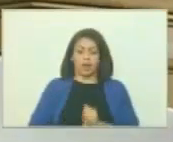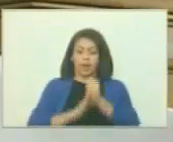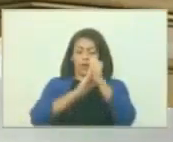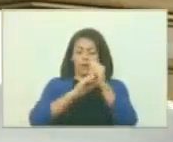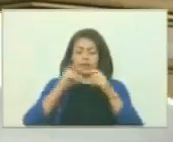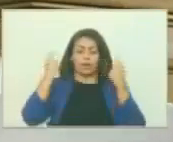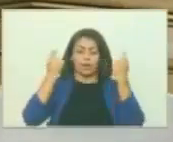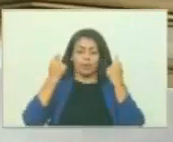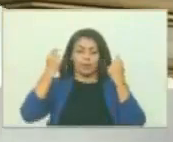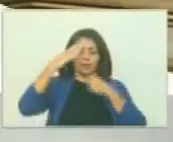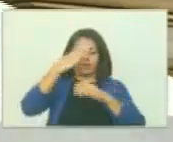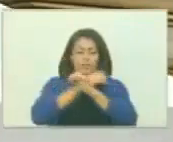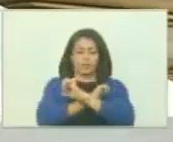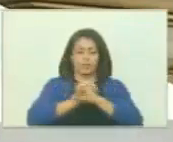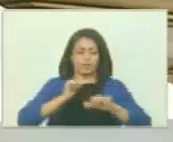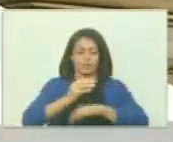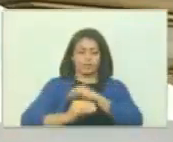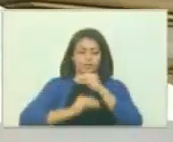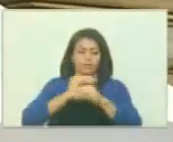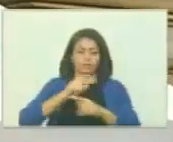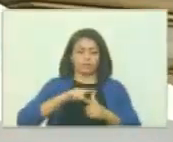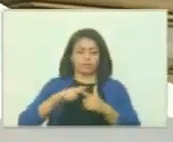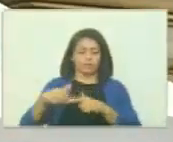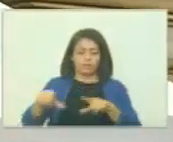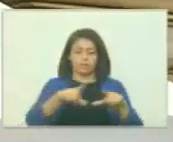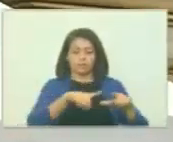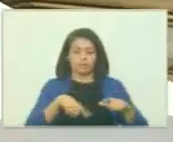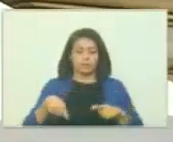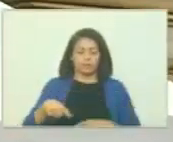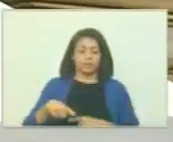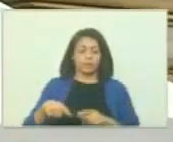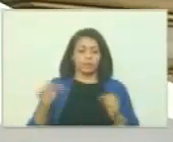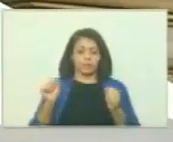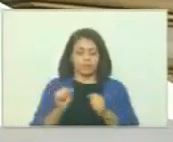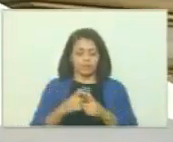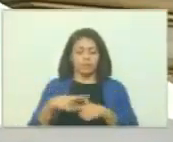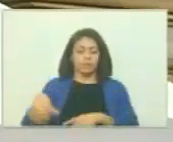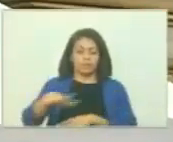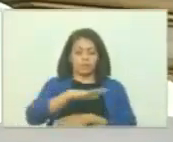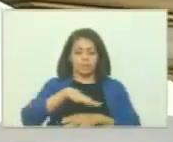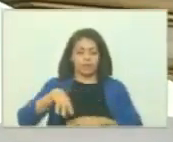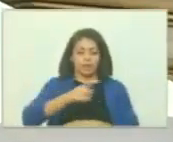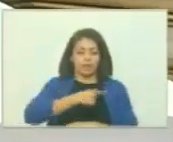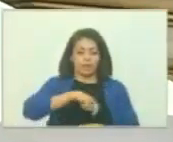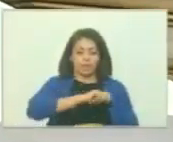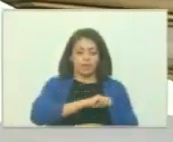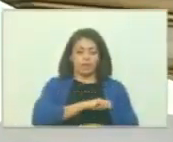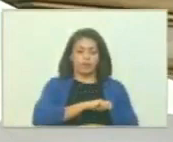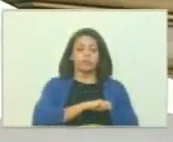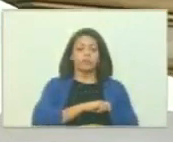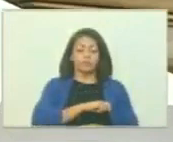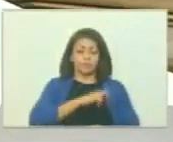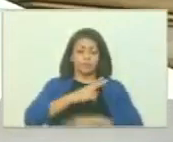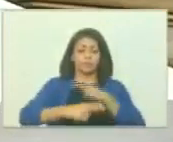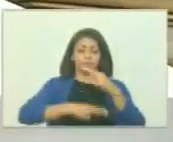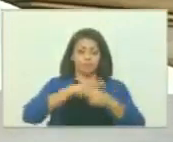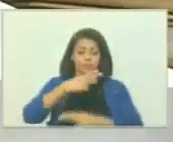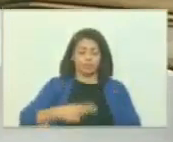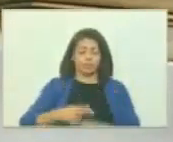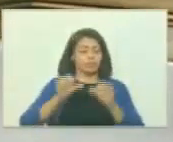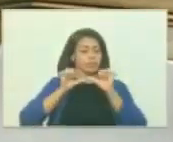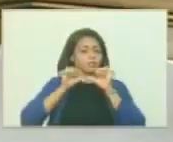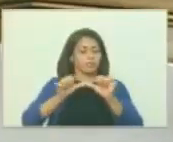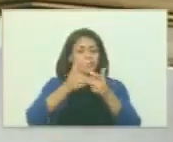campañas militares que emanciparon los territorios andinos del reino español, dejando como herencia inmortal